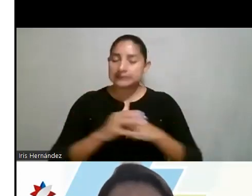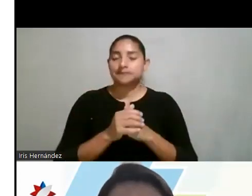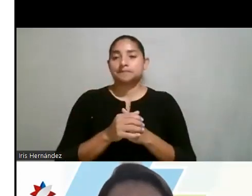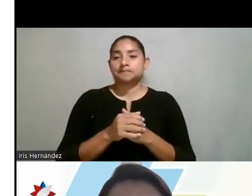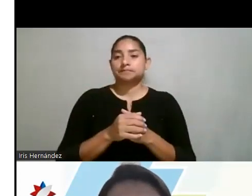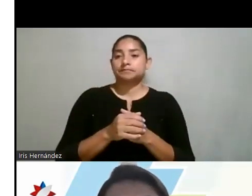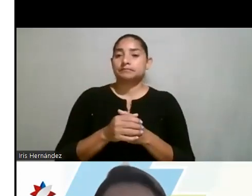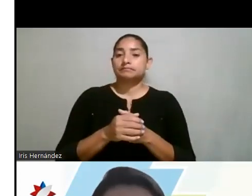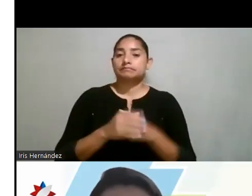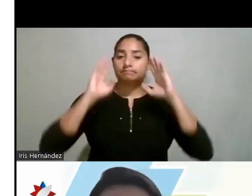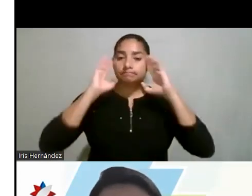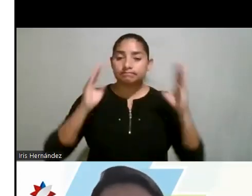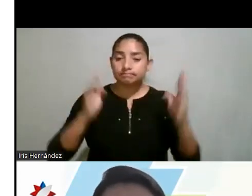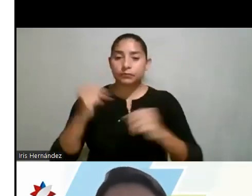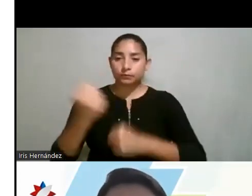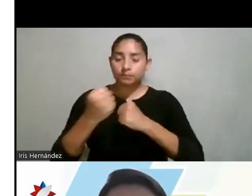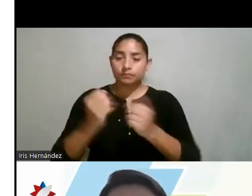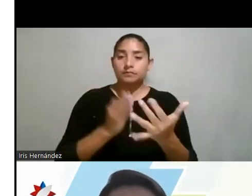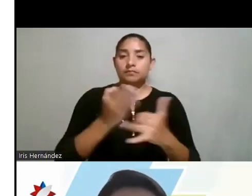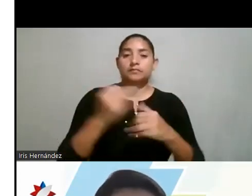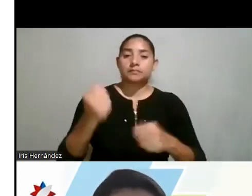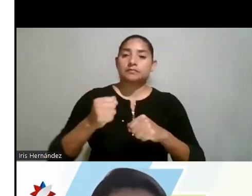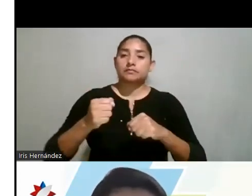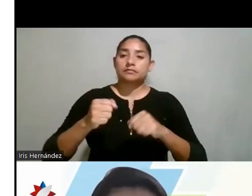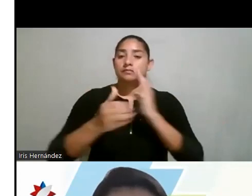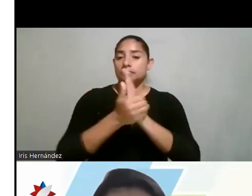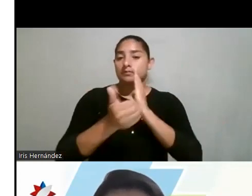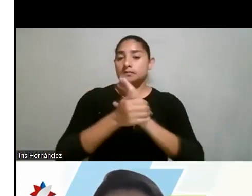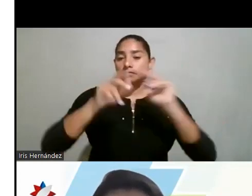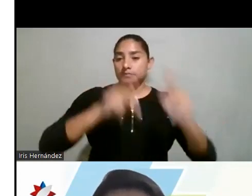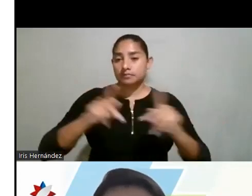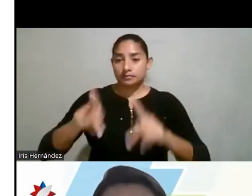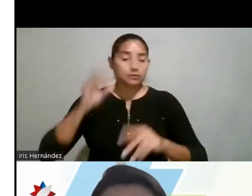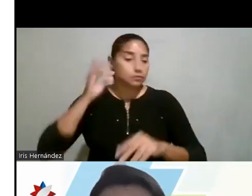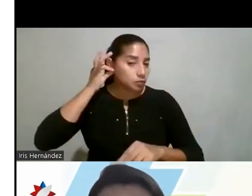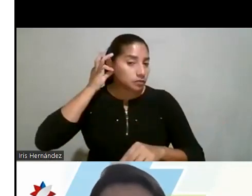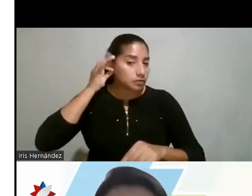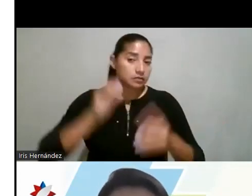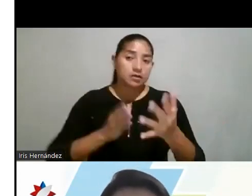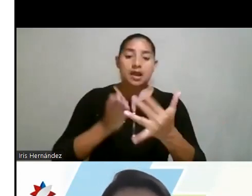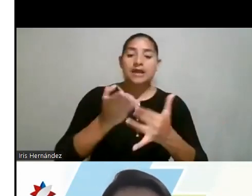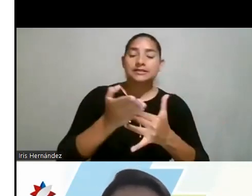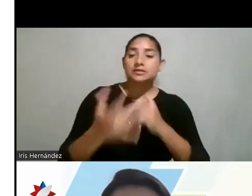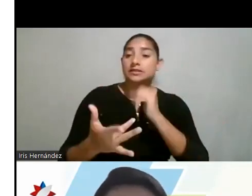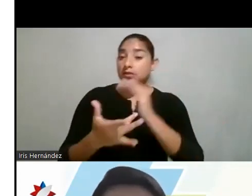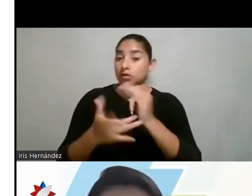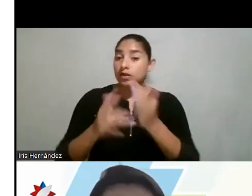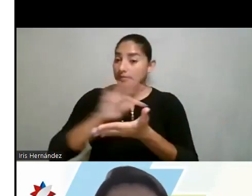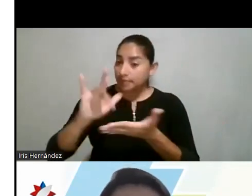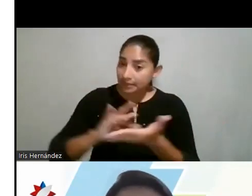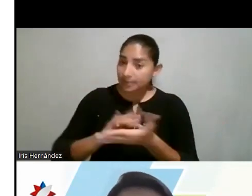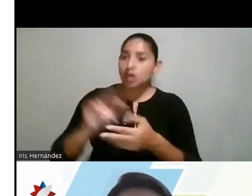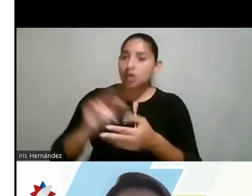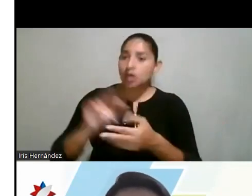en ese sentido también fortalecer las capacidades de las mujeres en cuanto a lograr un acceso a tecnologías digitales, usar